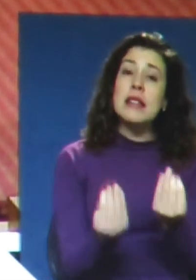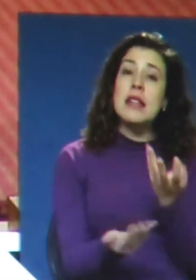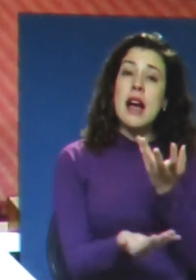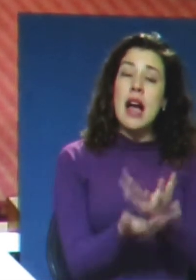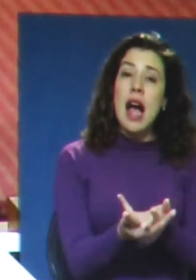un proceso...